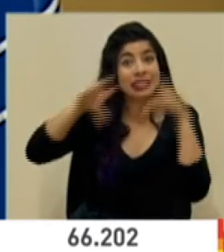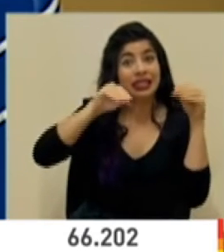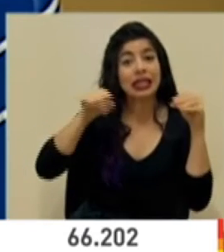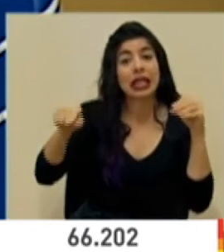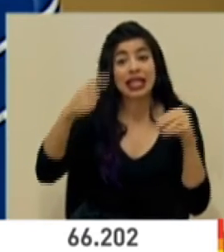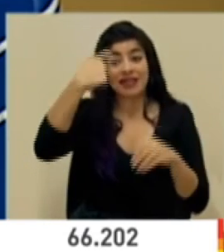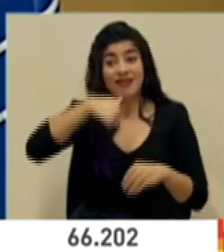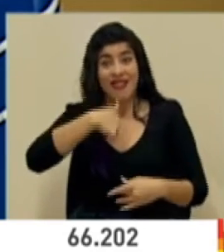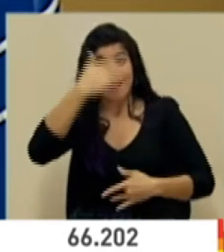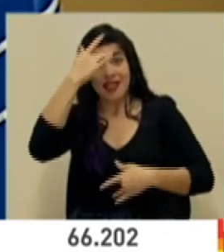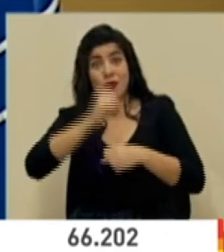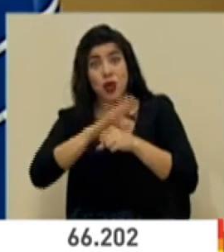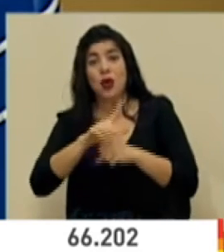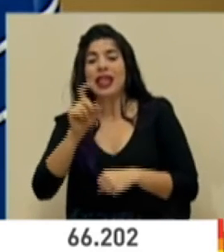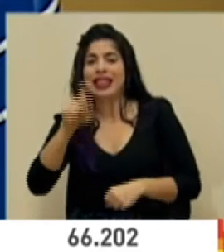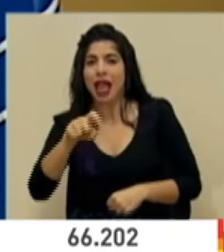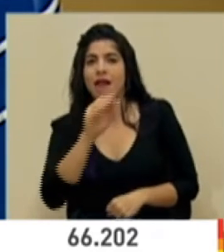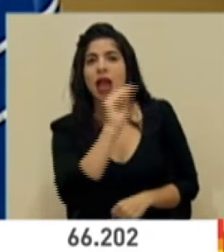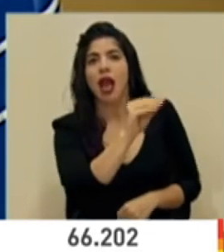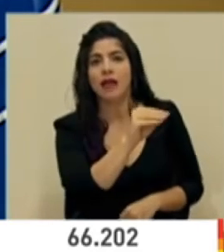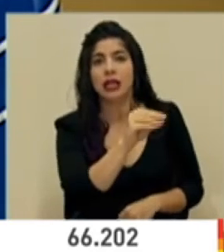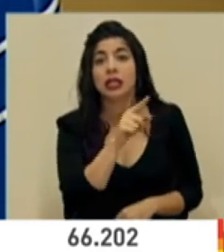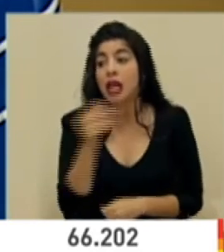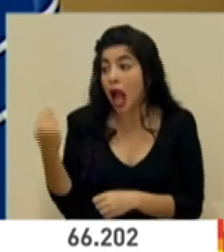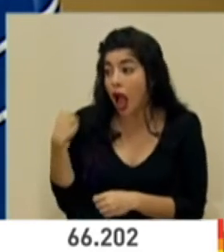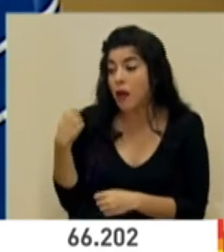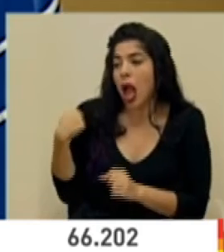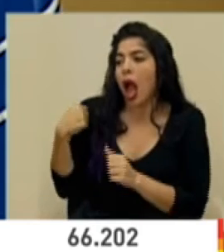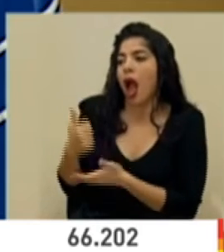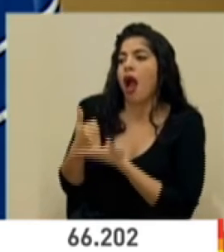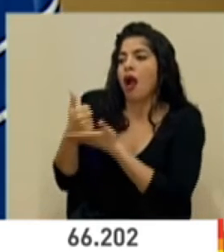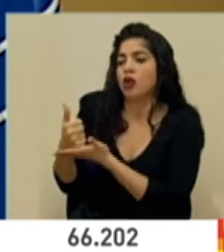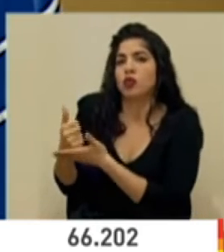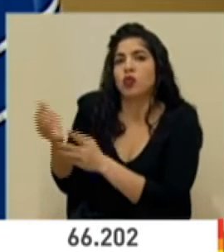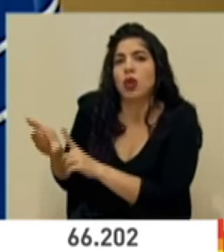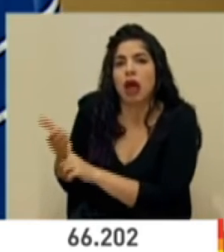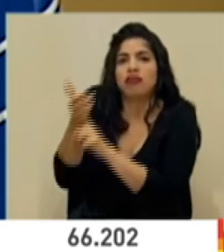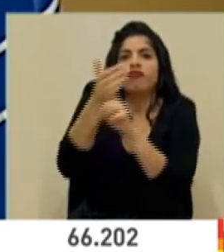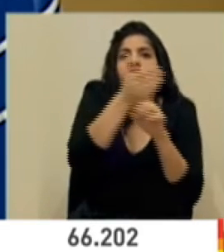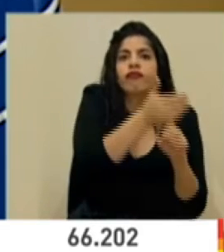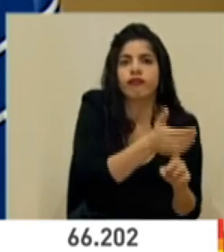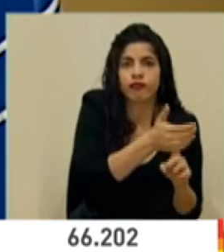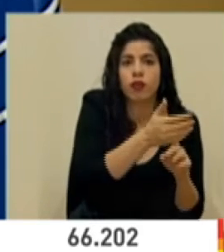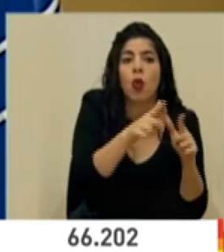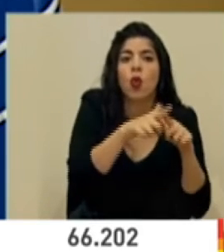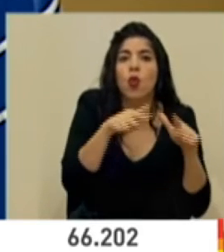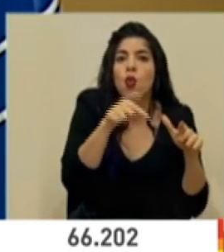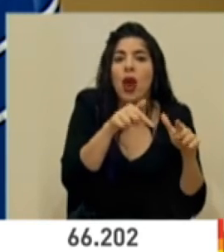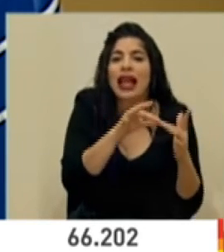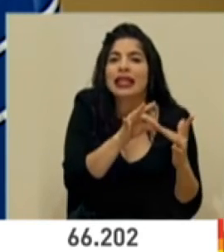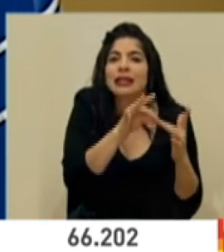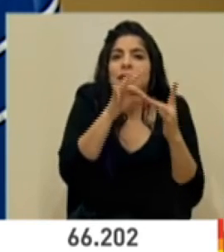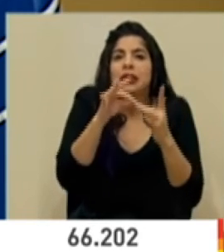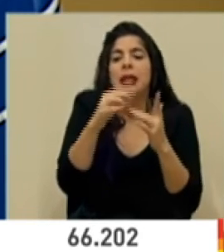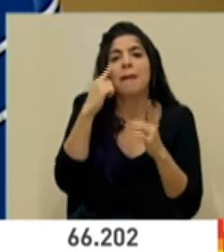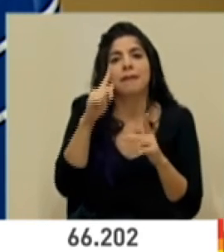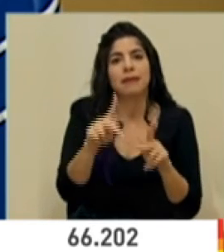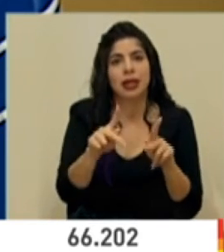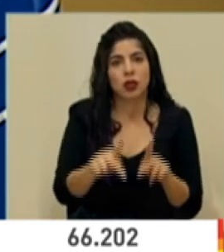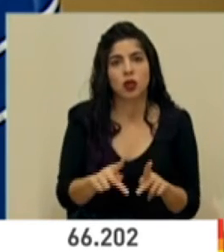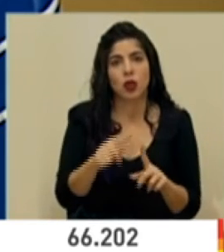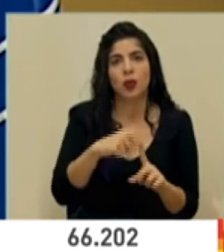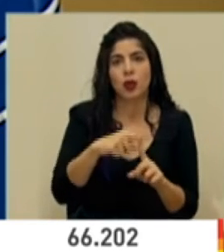acciones preventivas para reducir el contagio. Podemos llevarlos a albergues que están adaptados para personas